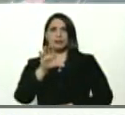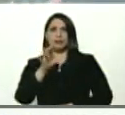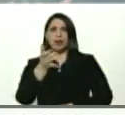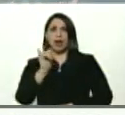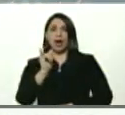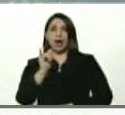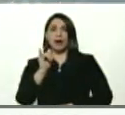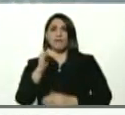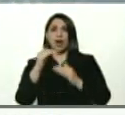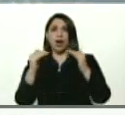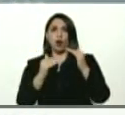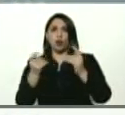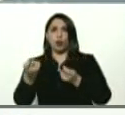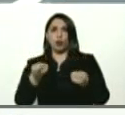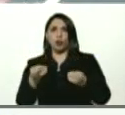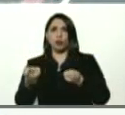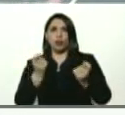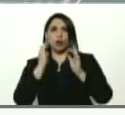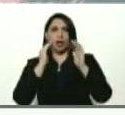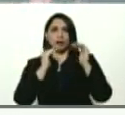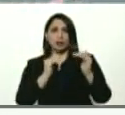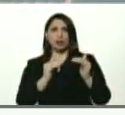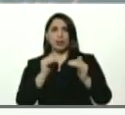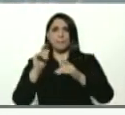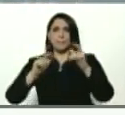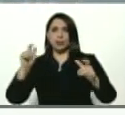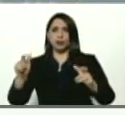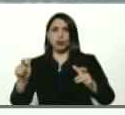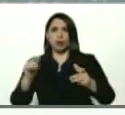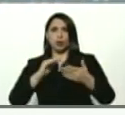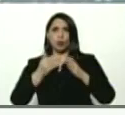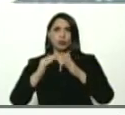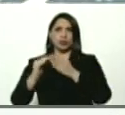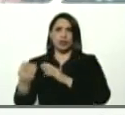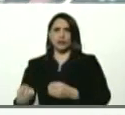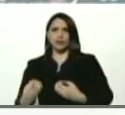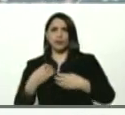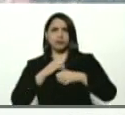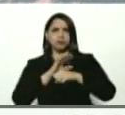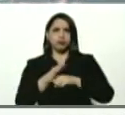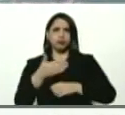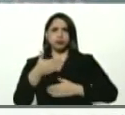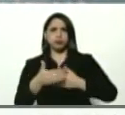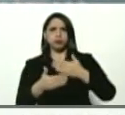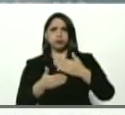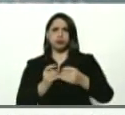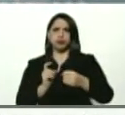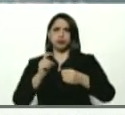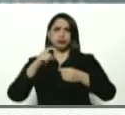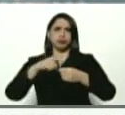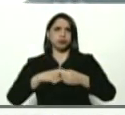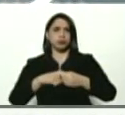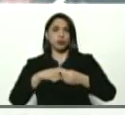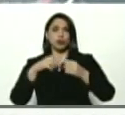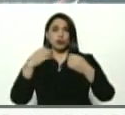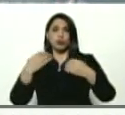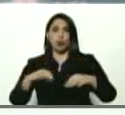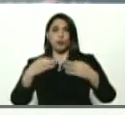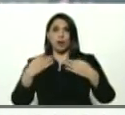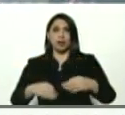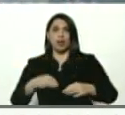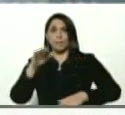bajo control, atendiendo sus casos comunitarios, poco a poco incorporándose a una normalidad